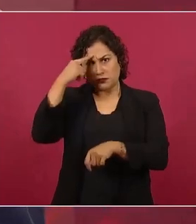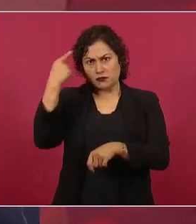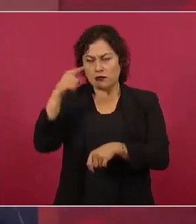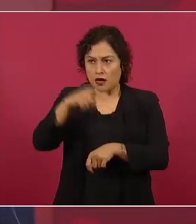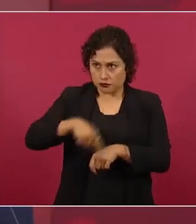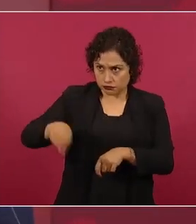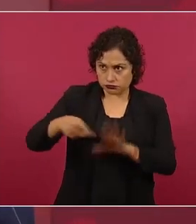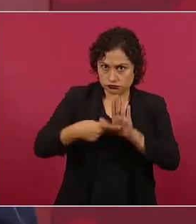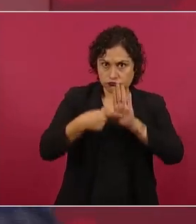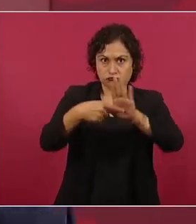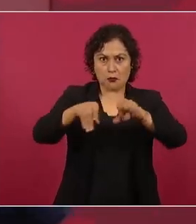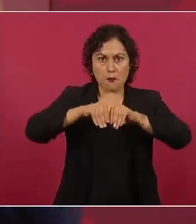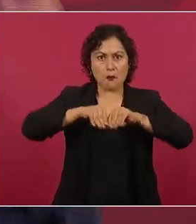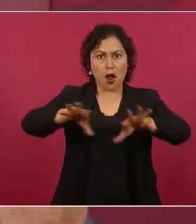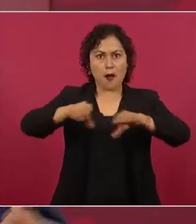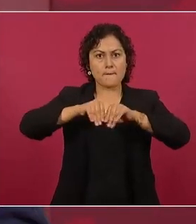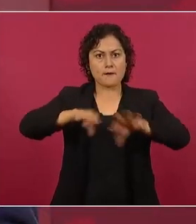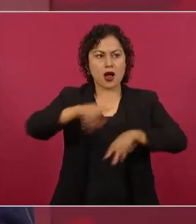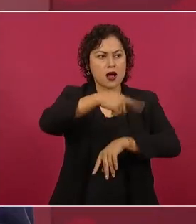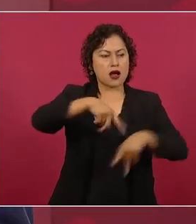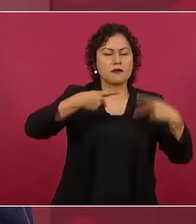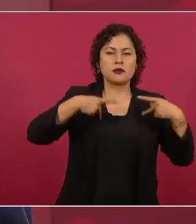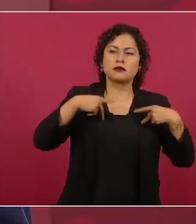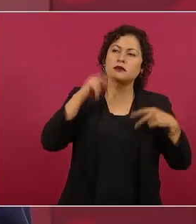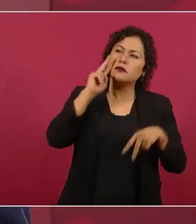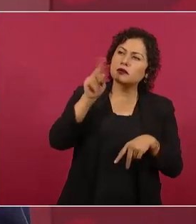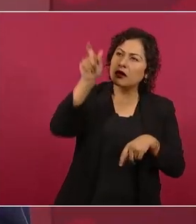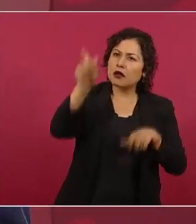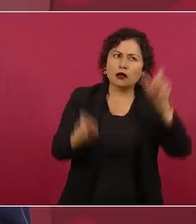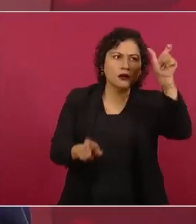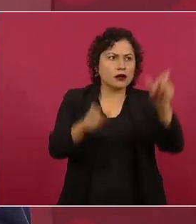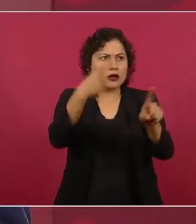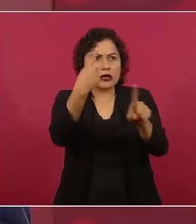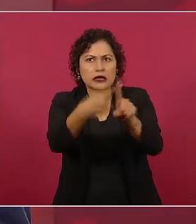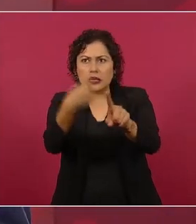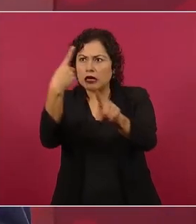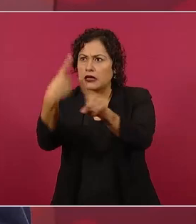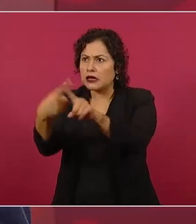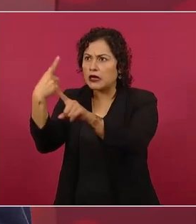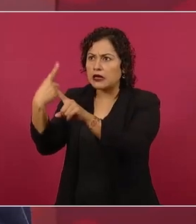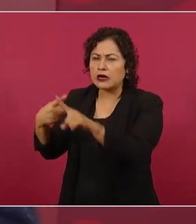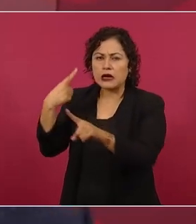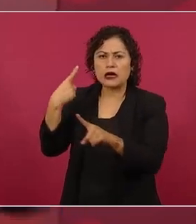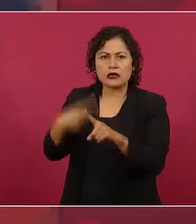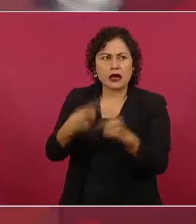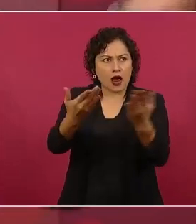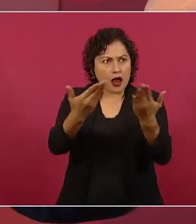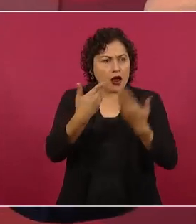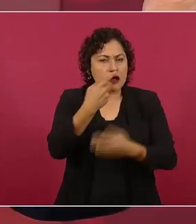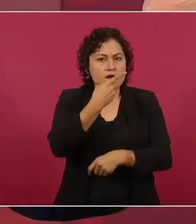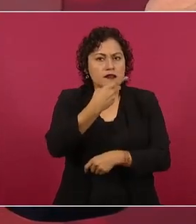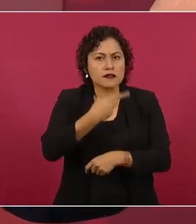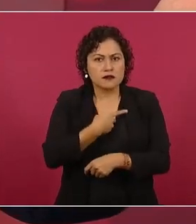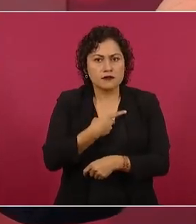quiénes son y que